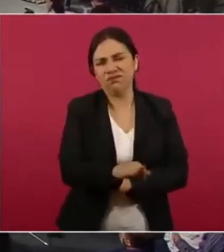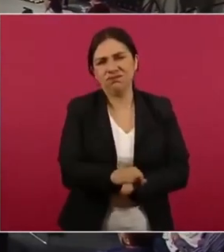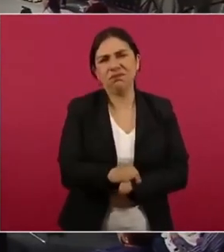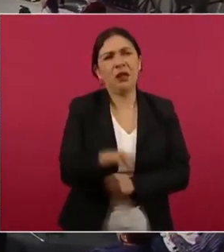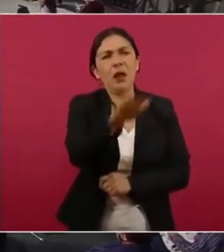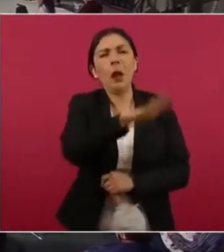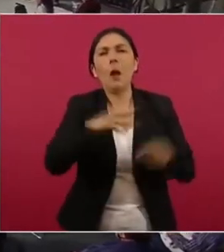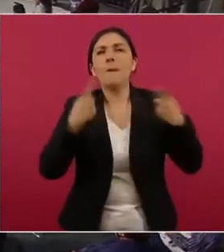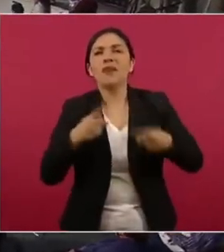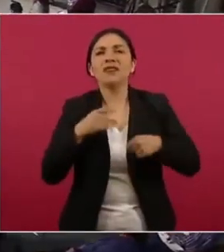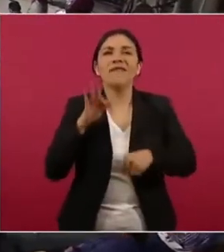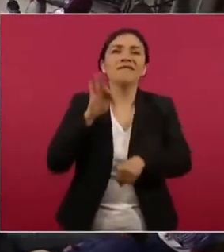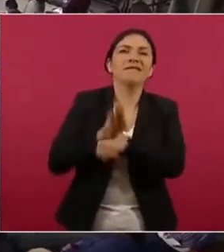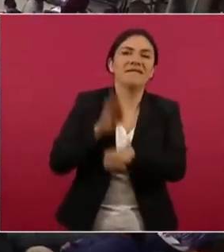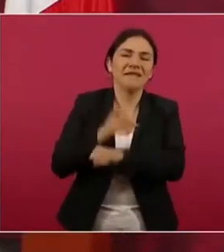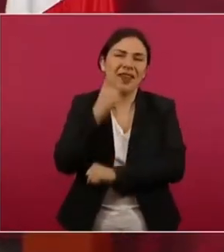apoyaron.